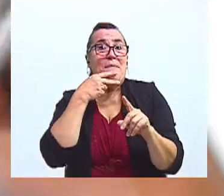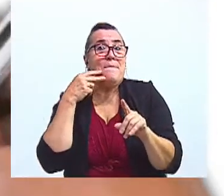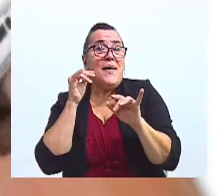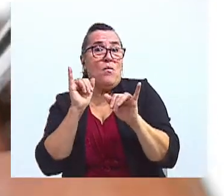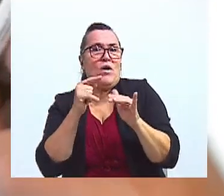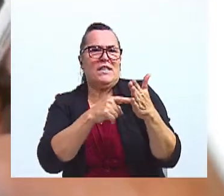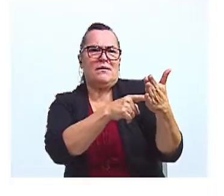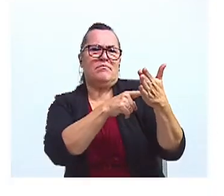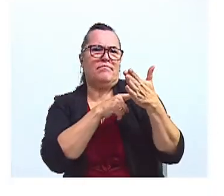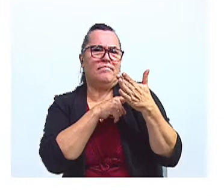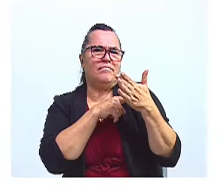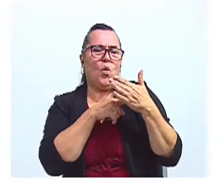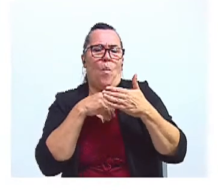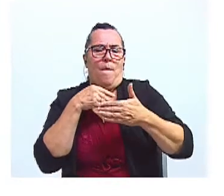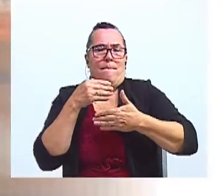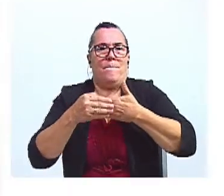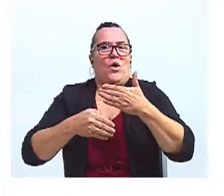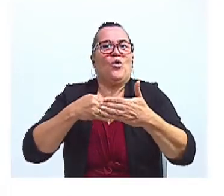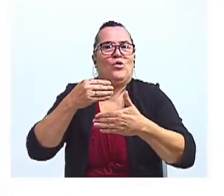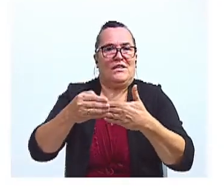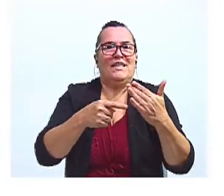me indica un proceso.